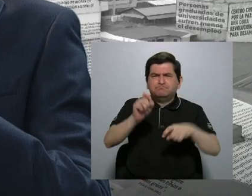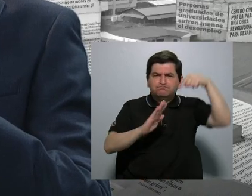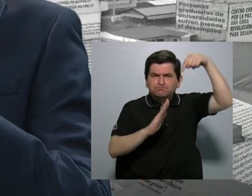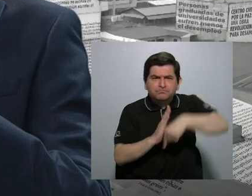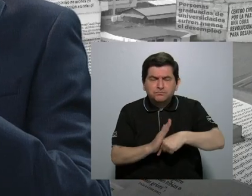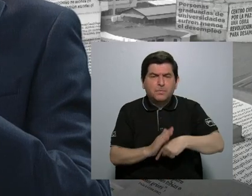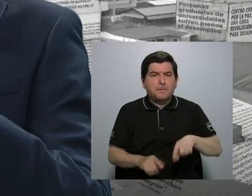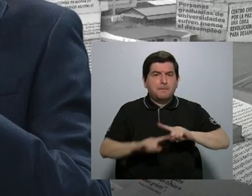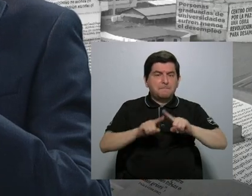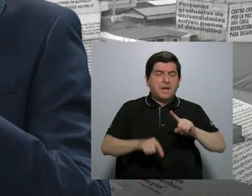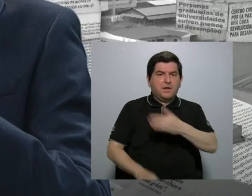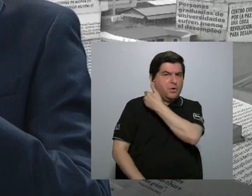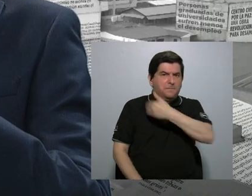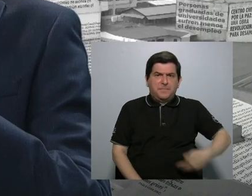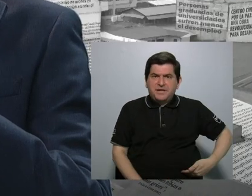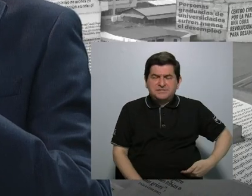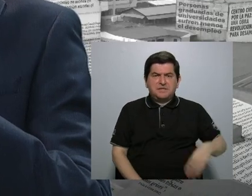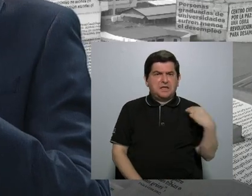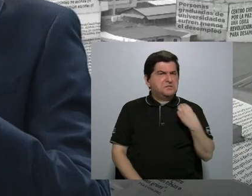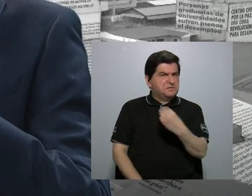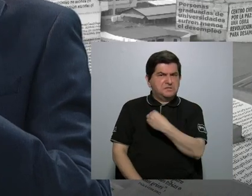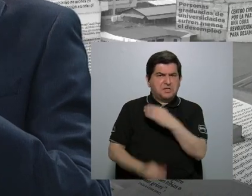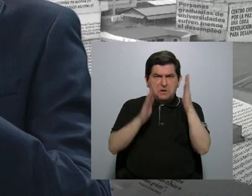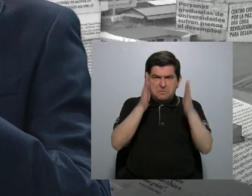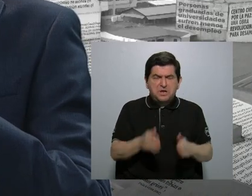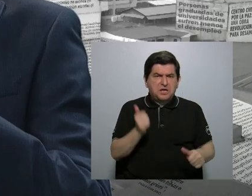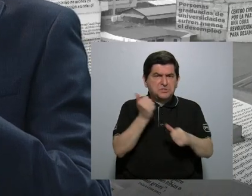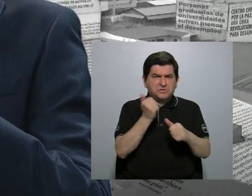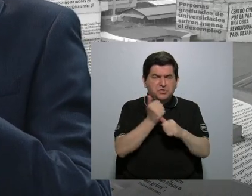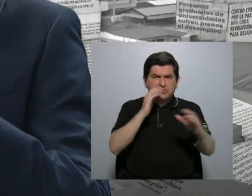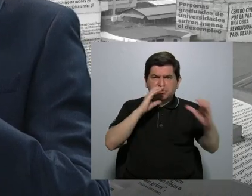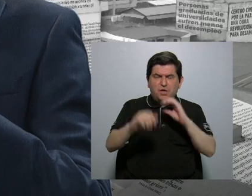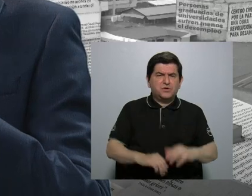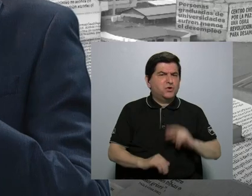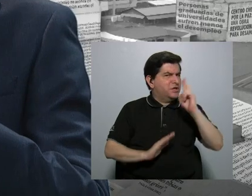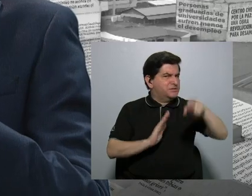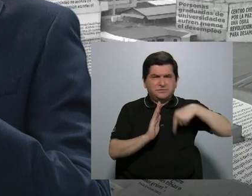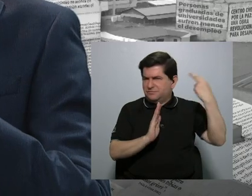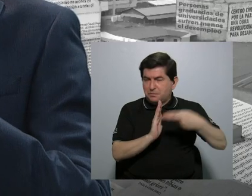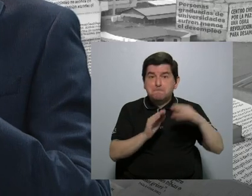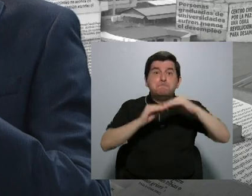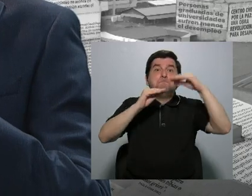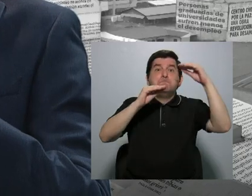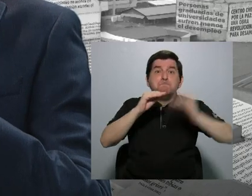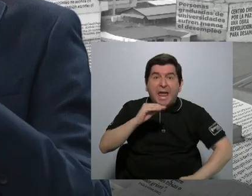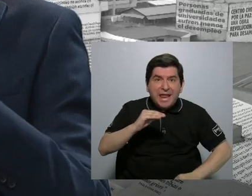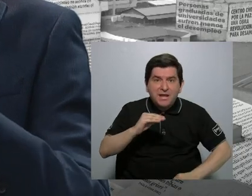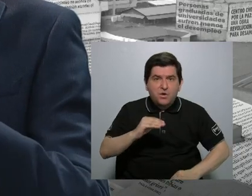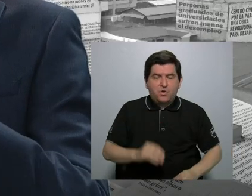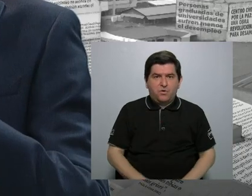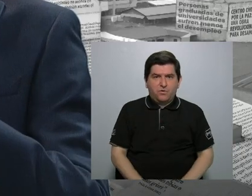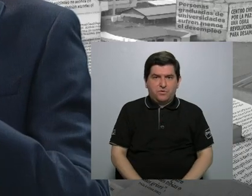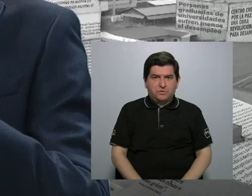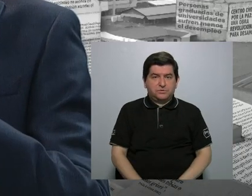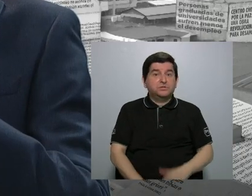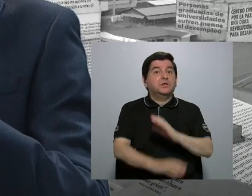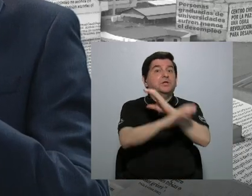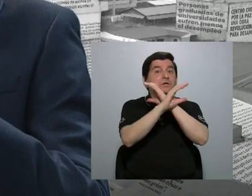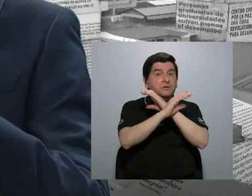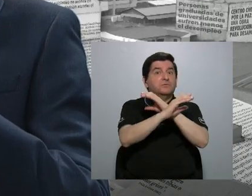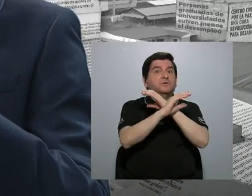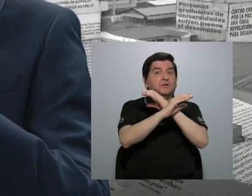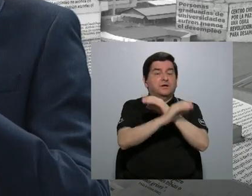es el rol del presidente, ni los ministros, ni los asesores de comunicación, y mucho menos, y mucho menos. Y hay que tener cuidado